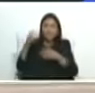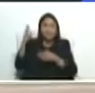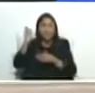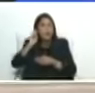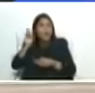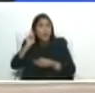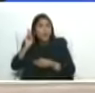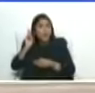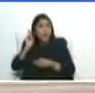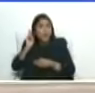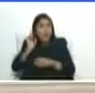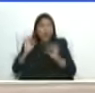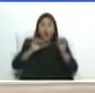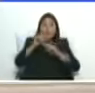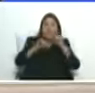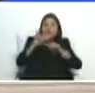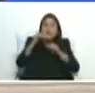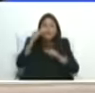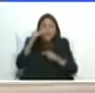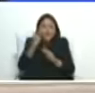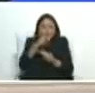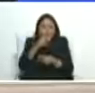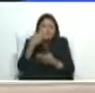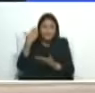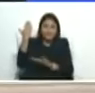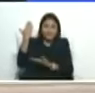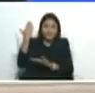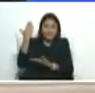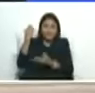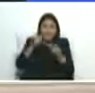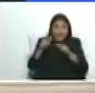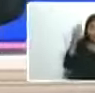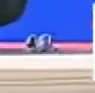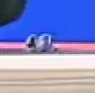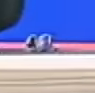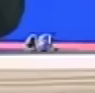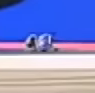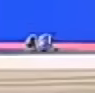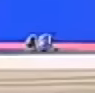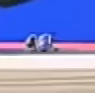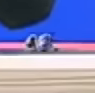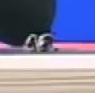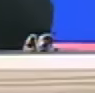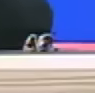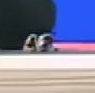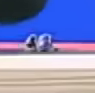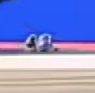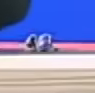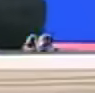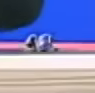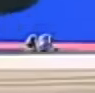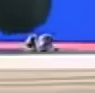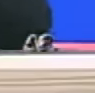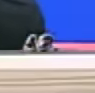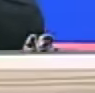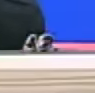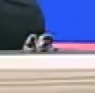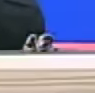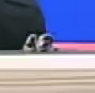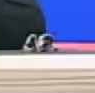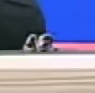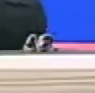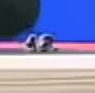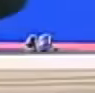o por las redes ¿tenemos listo el video? vamos a verlo para llenarnos de recuerdos y de orgullo